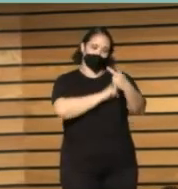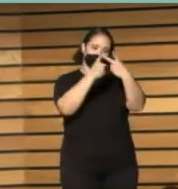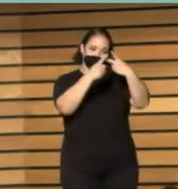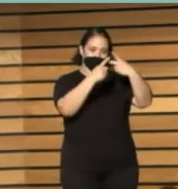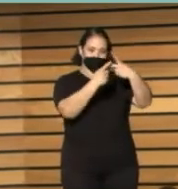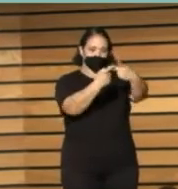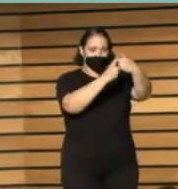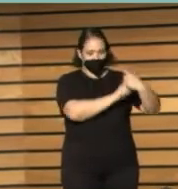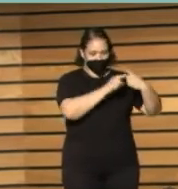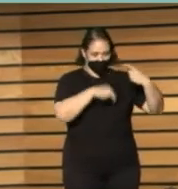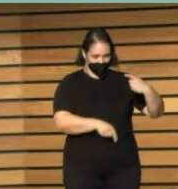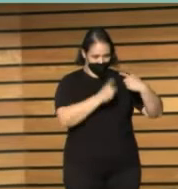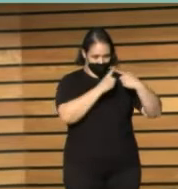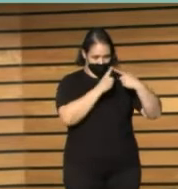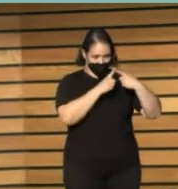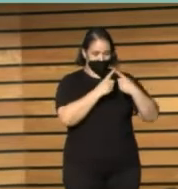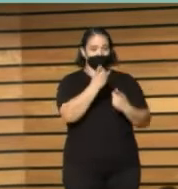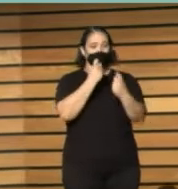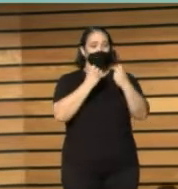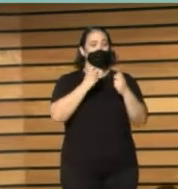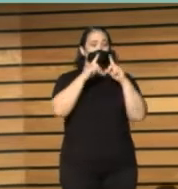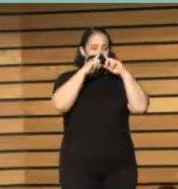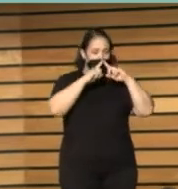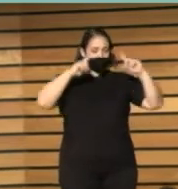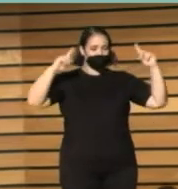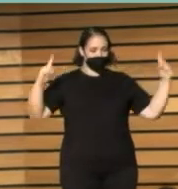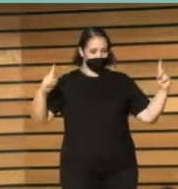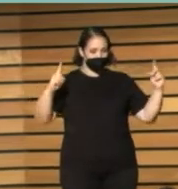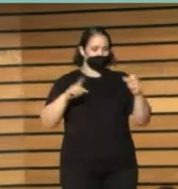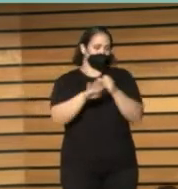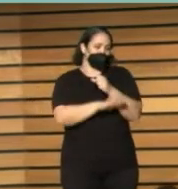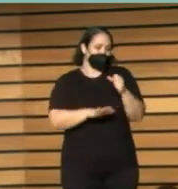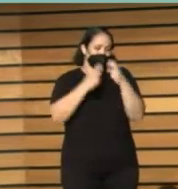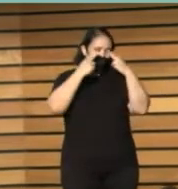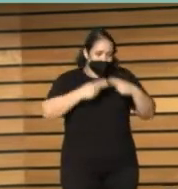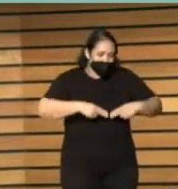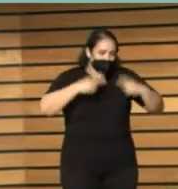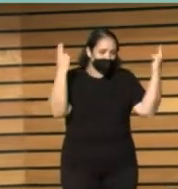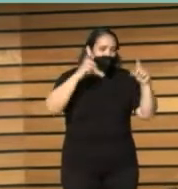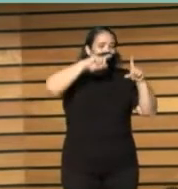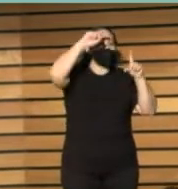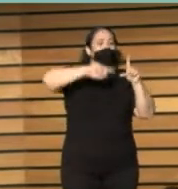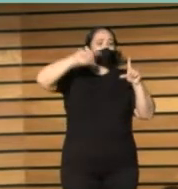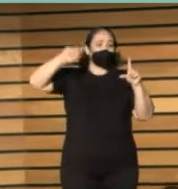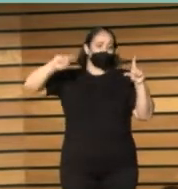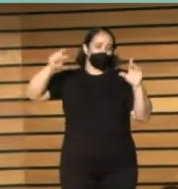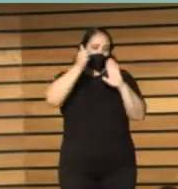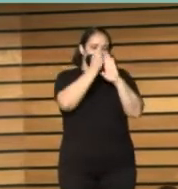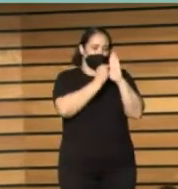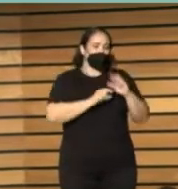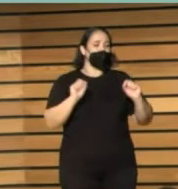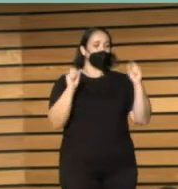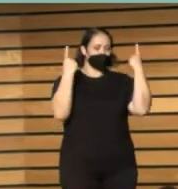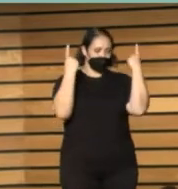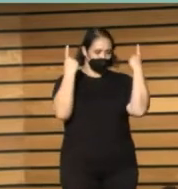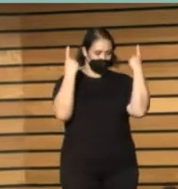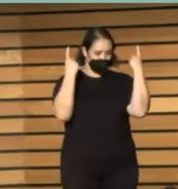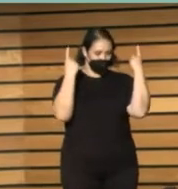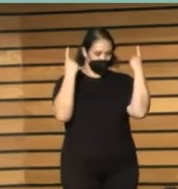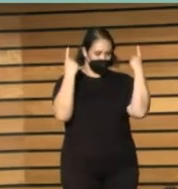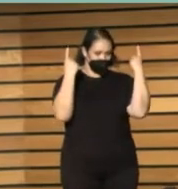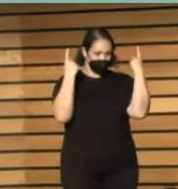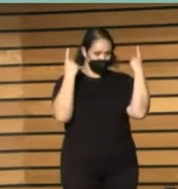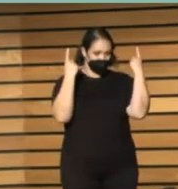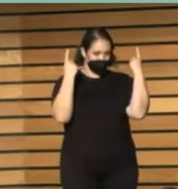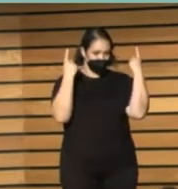recogidos en el cuestionario anual servirán de base para las publicaciones de datos estadísticos oficiales. Entonces, bueno, el